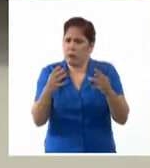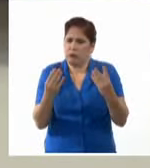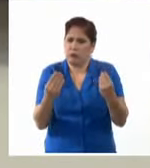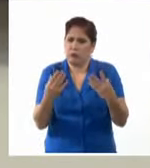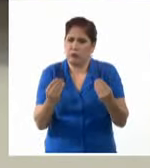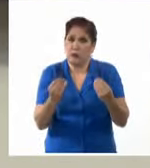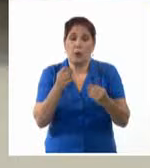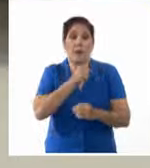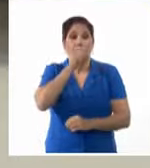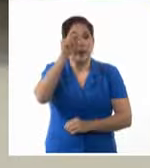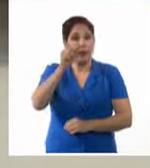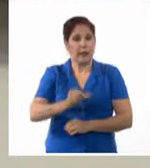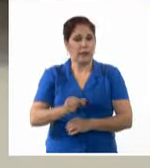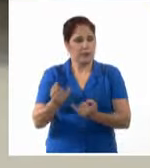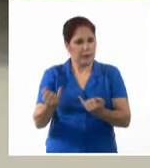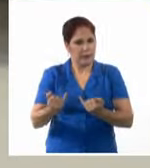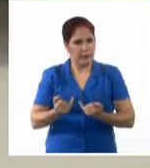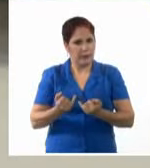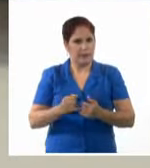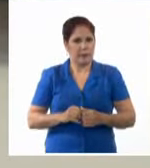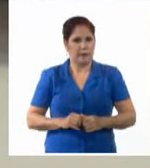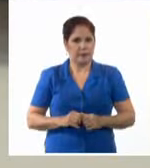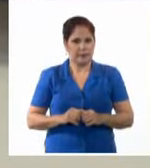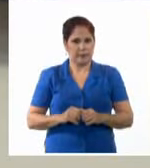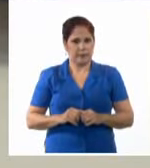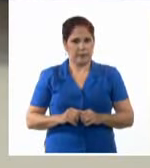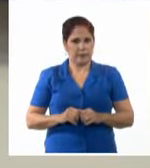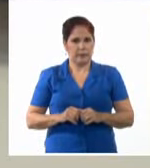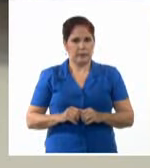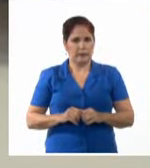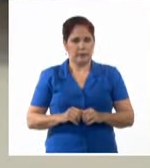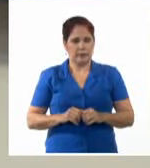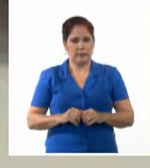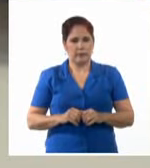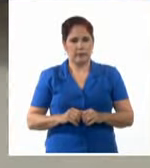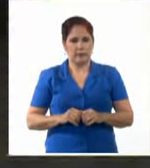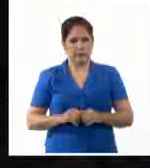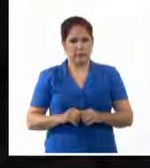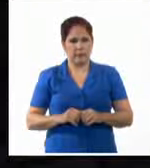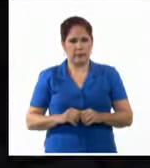periodista Elena Godínez nos acerca a este gran espectáculo.